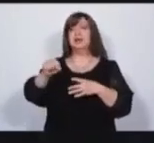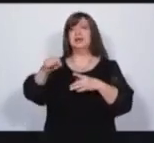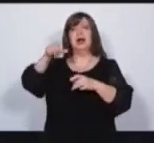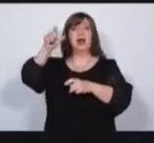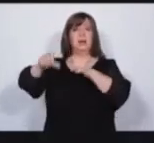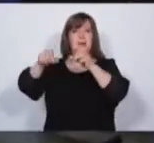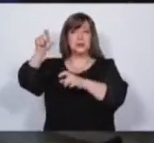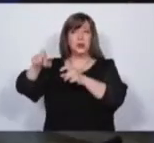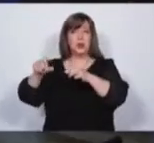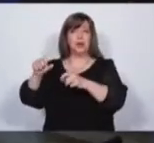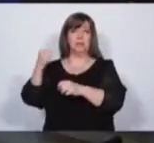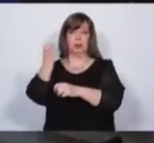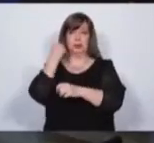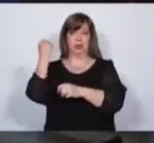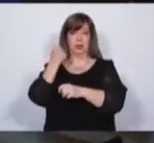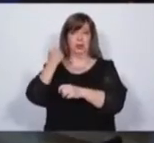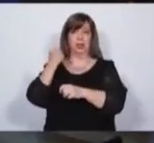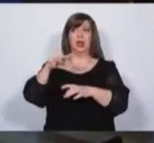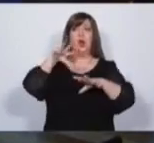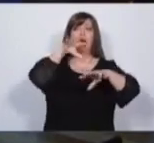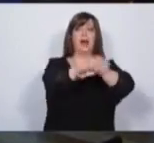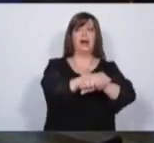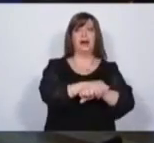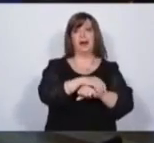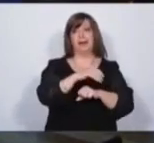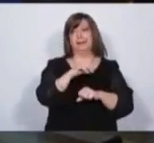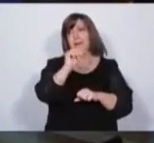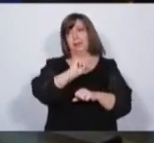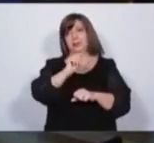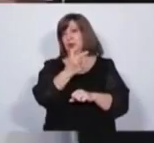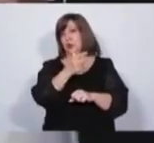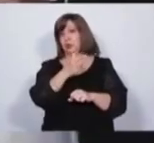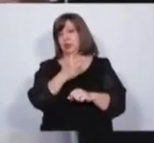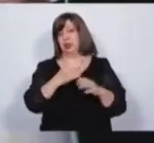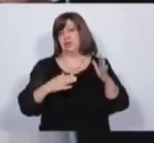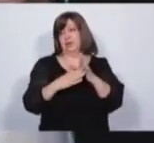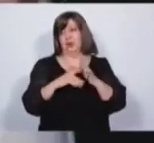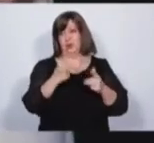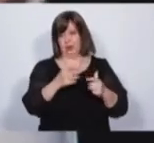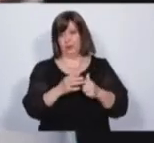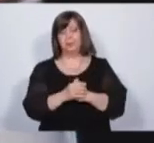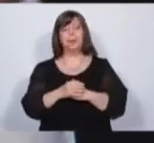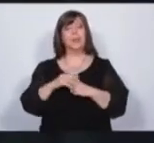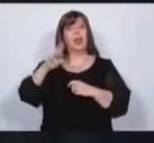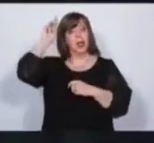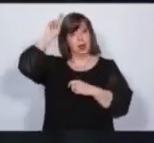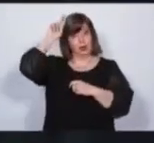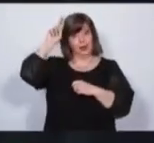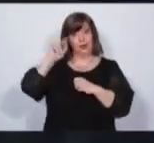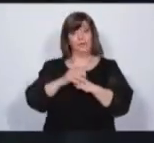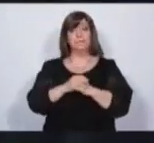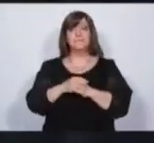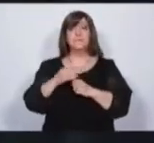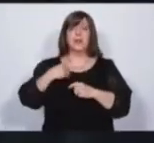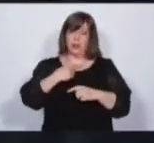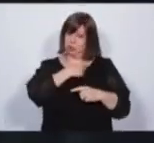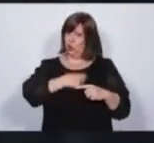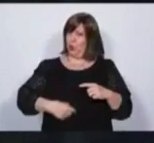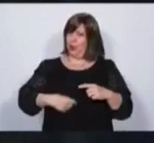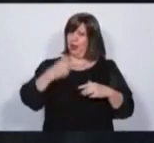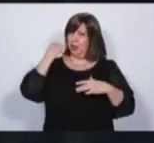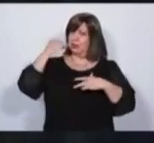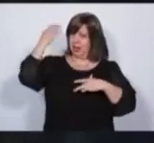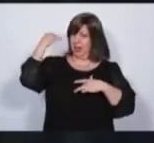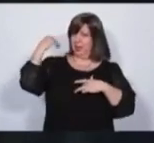ir por los perejiles. Gracias, candidato. Tiene la palabra el candidato Alfredo Cornejo. Cuando fui gobernador,